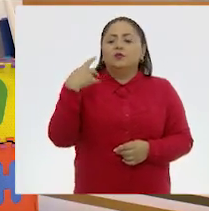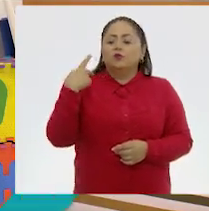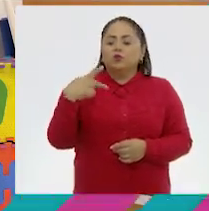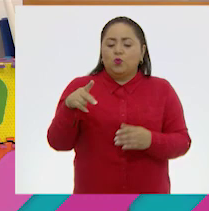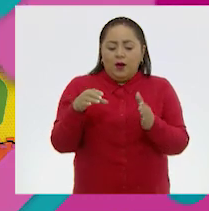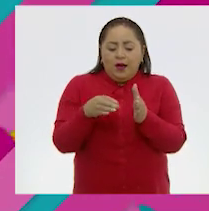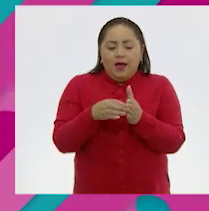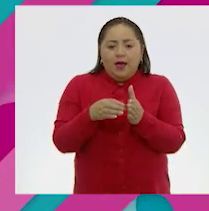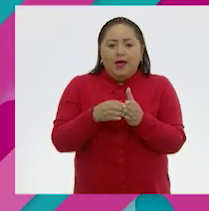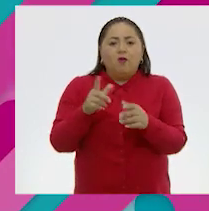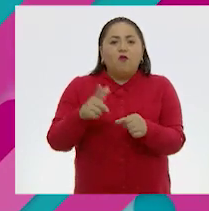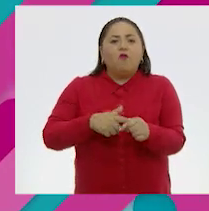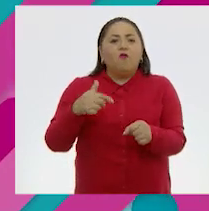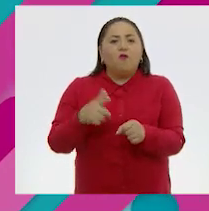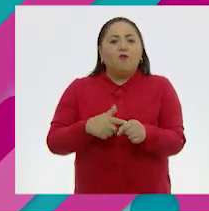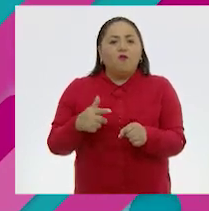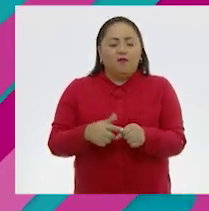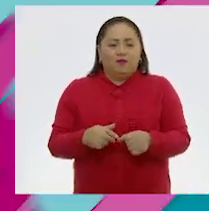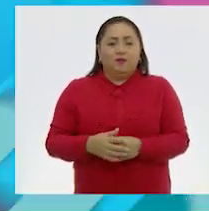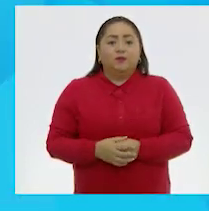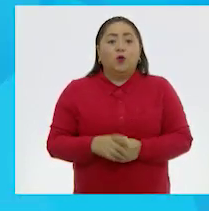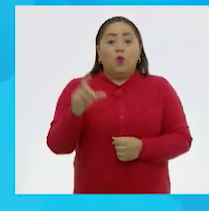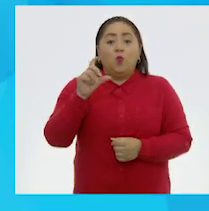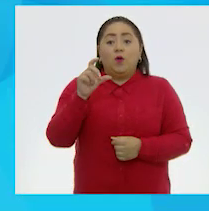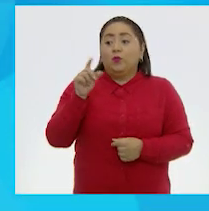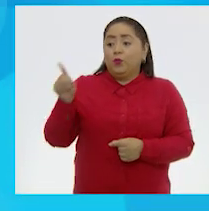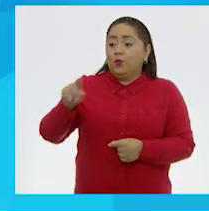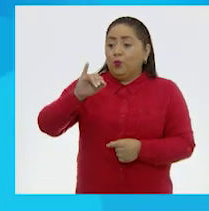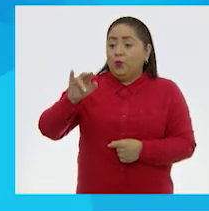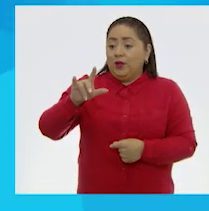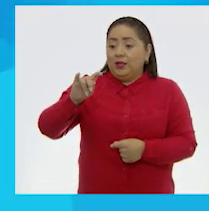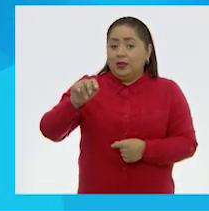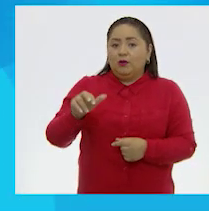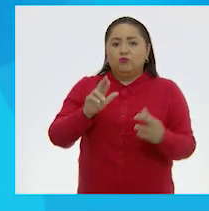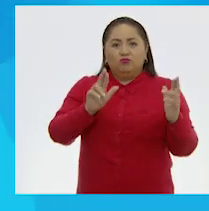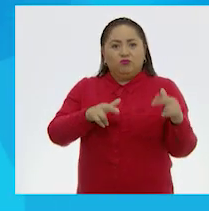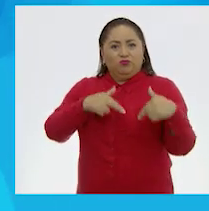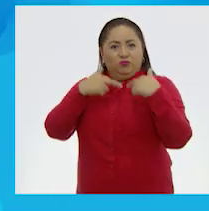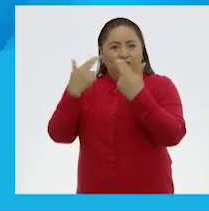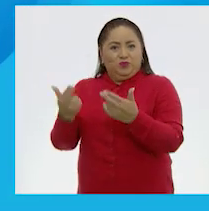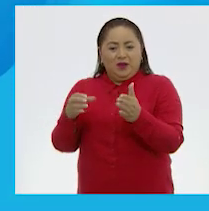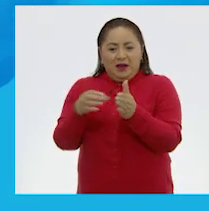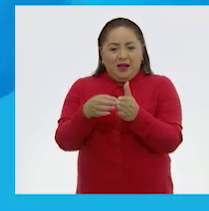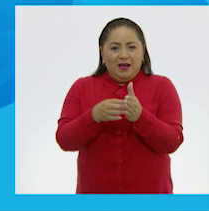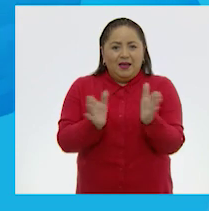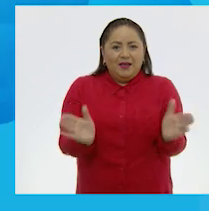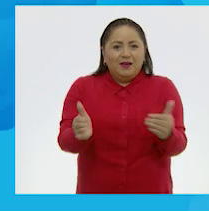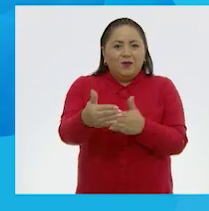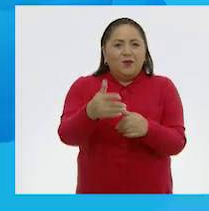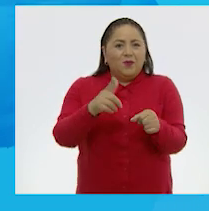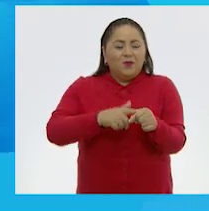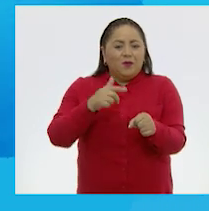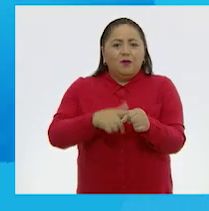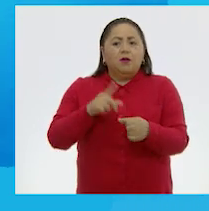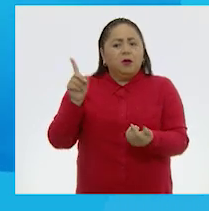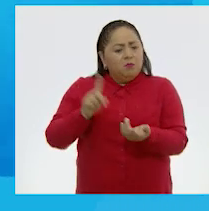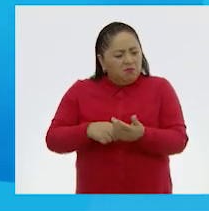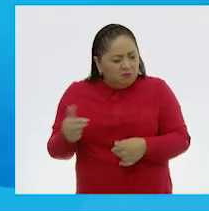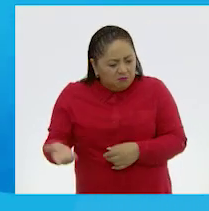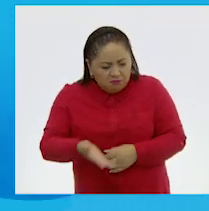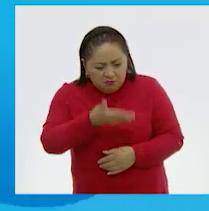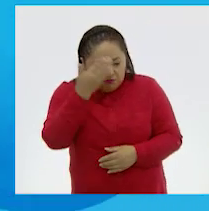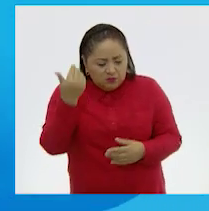caja de colores. Cuando a Julieta le regalaron una caja de colores, no sabía